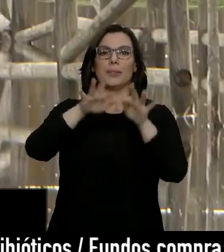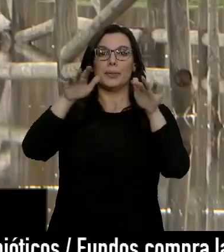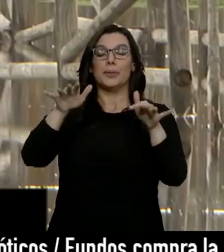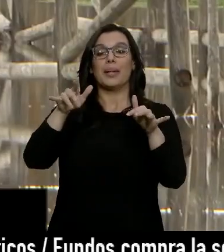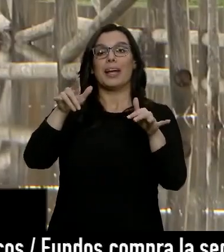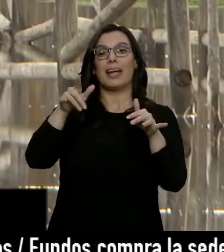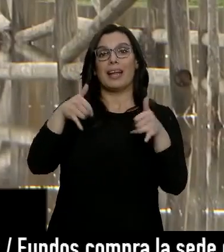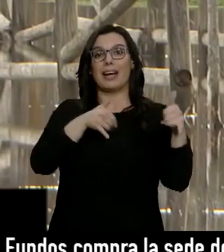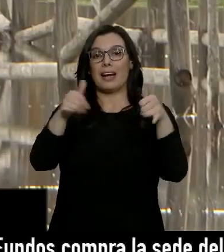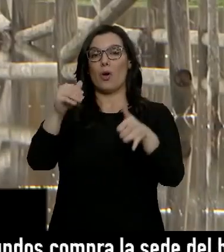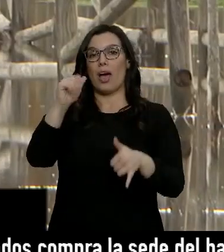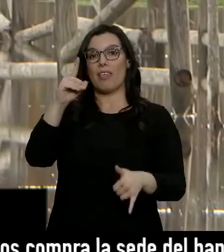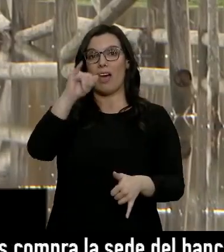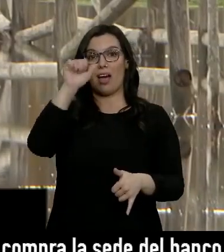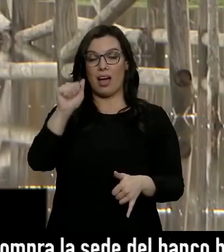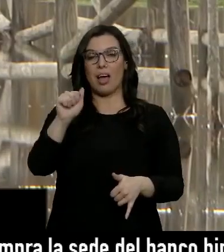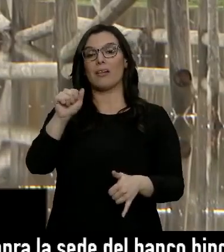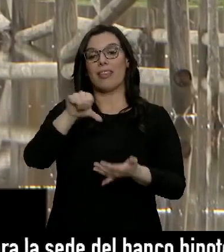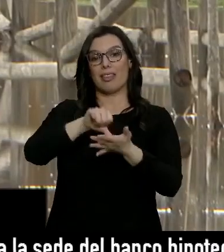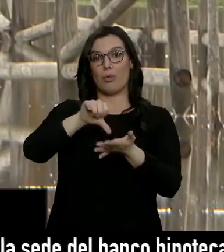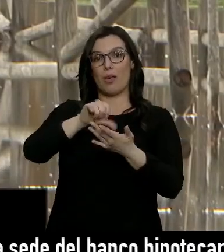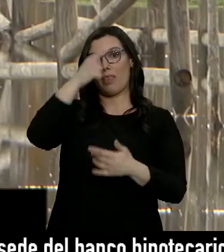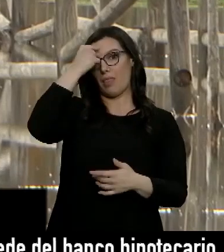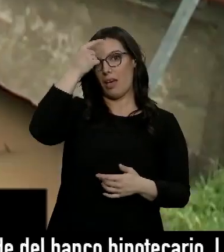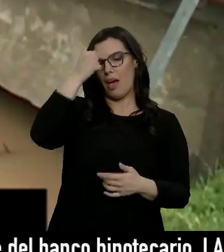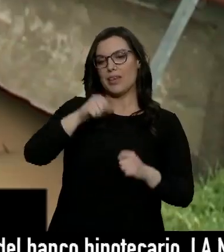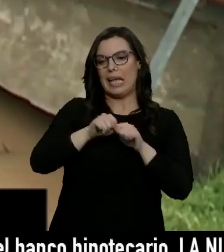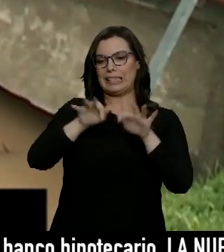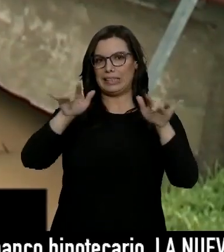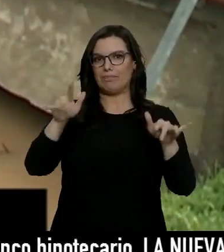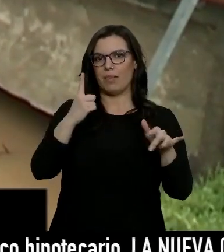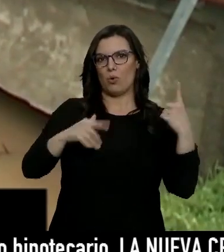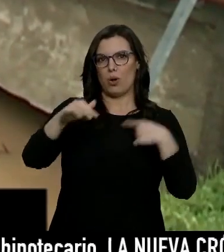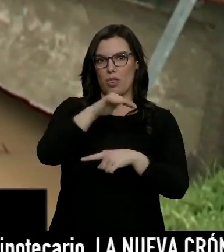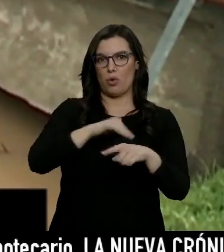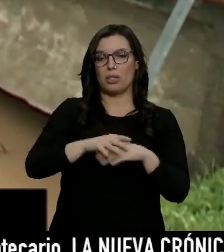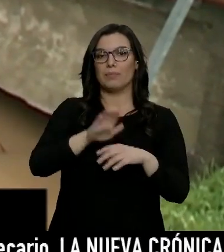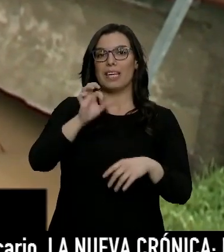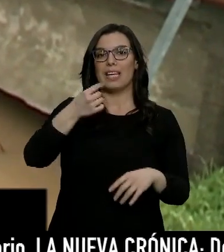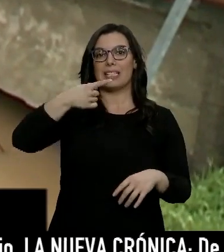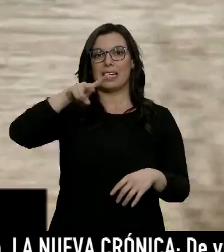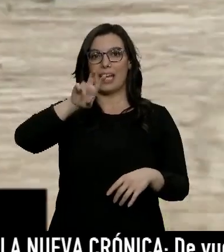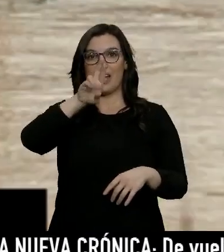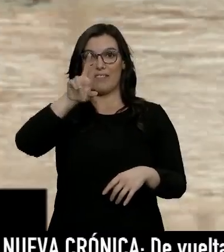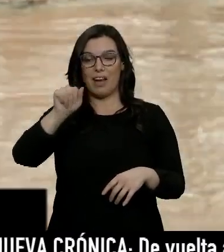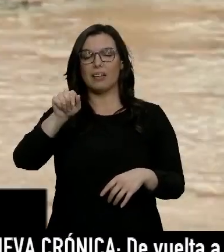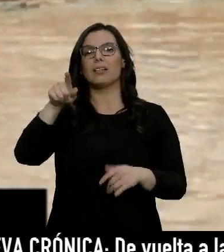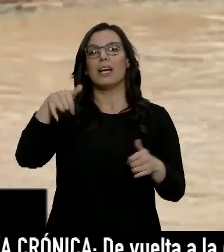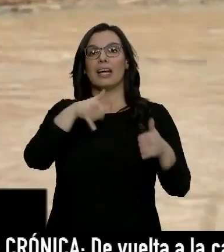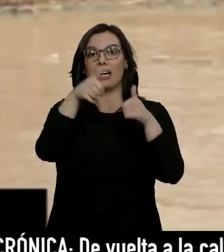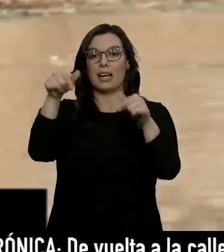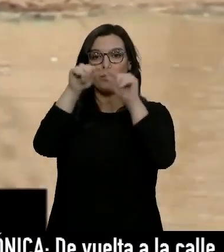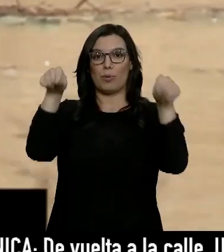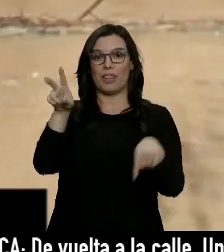el río Adaja se ha desbordado en algunas zonas a su paso por la ciudad, como el Parque del Soto. El río Esgueva, a su paso por Villanueva de los Infantes, en